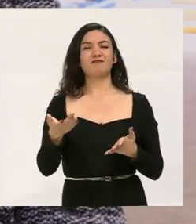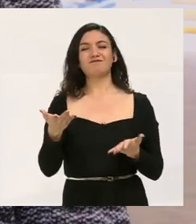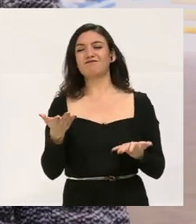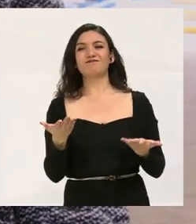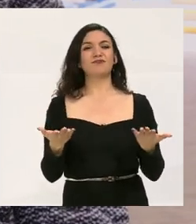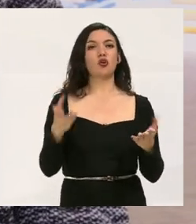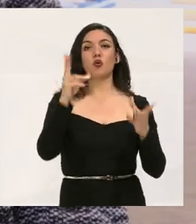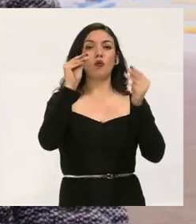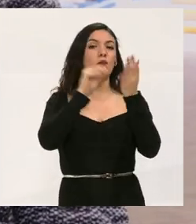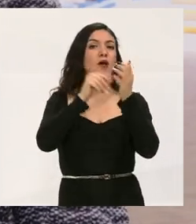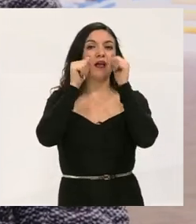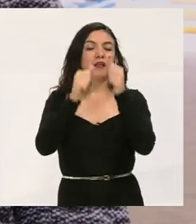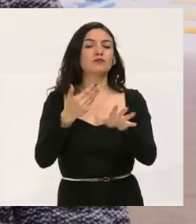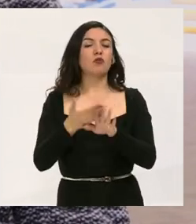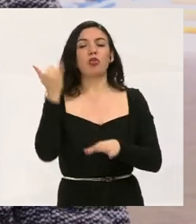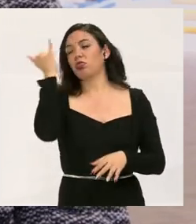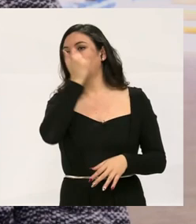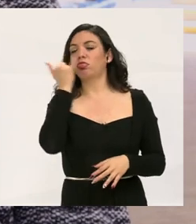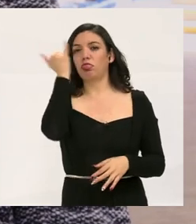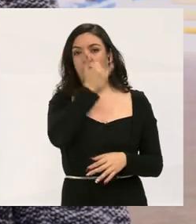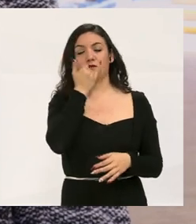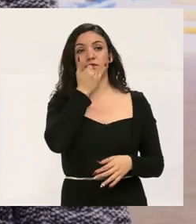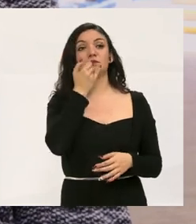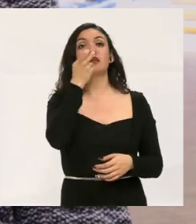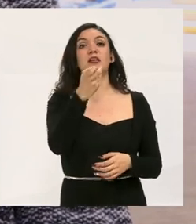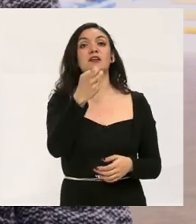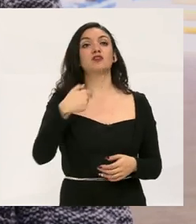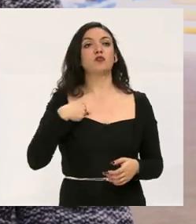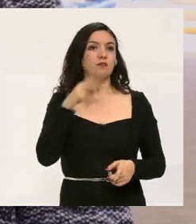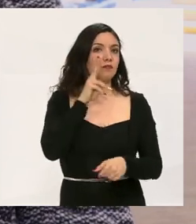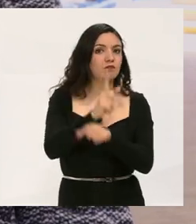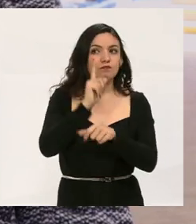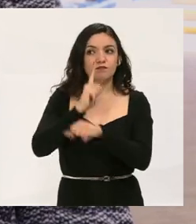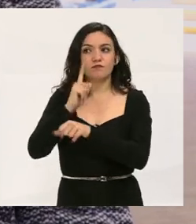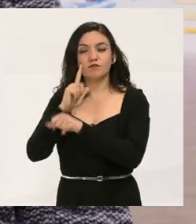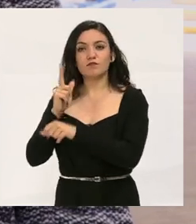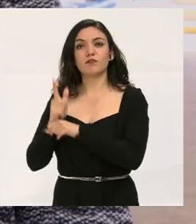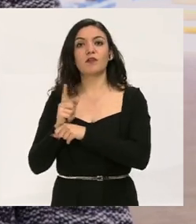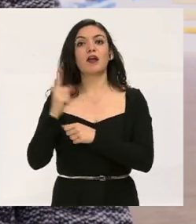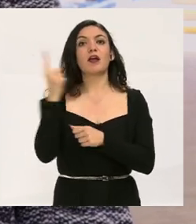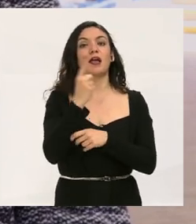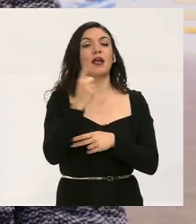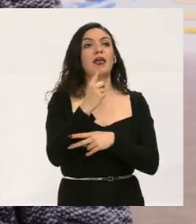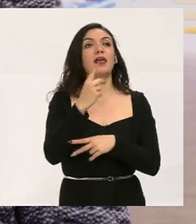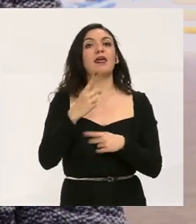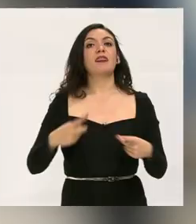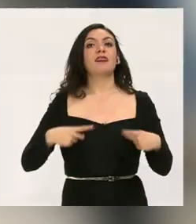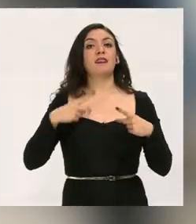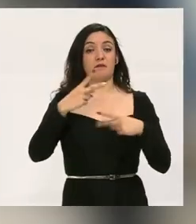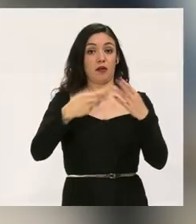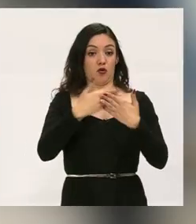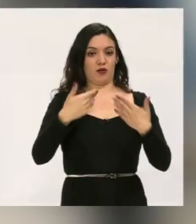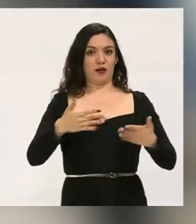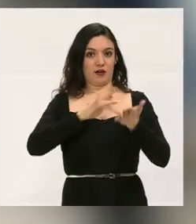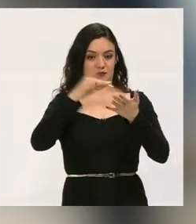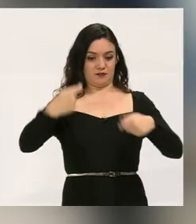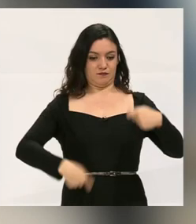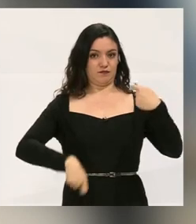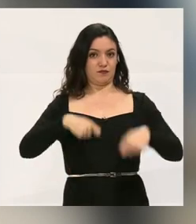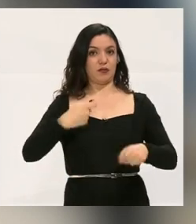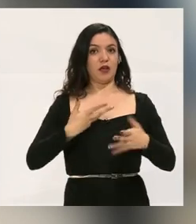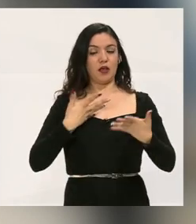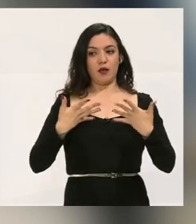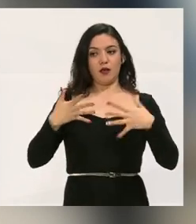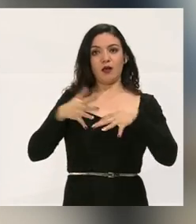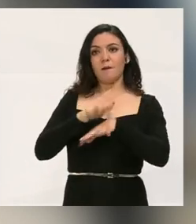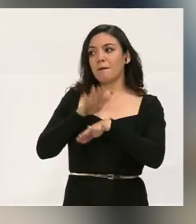saludarte, o sea, no pone atención, es muy distraído. Y eso es lo que me he fijado, que ya ahora, gracias a la banda